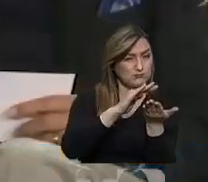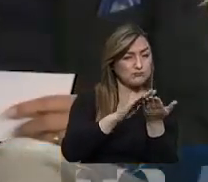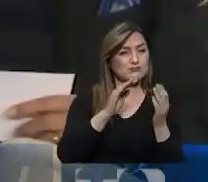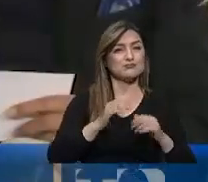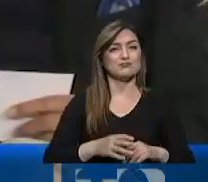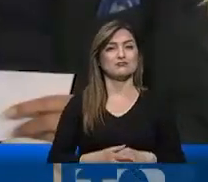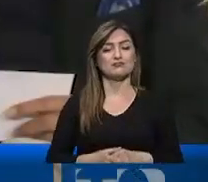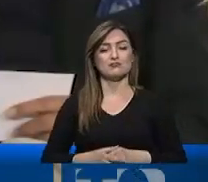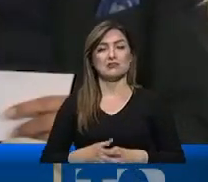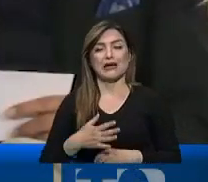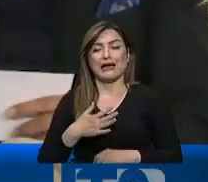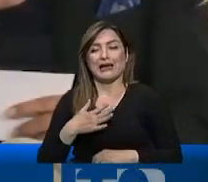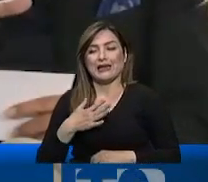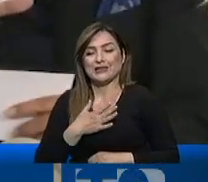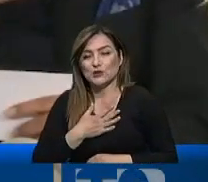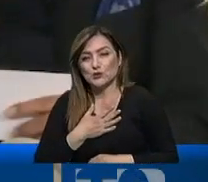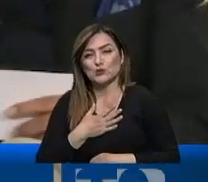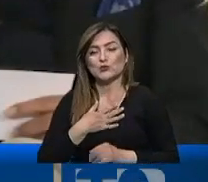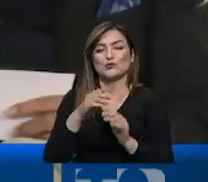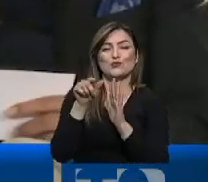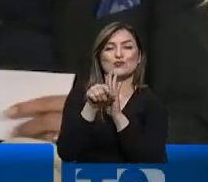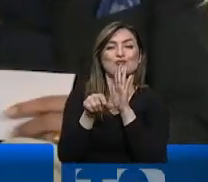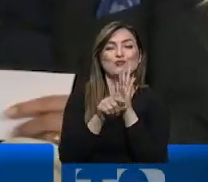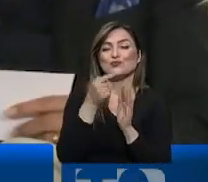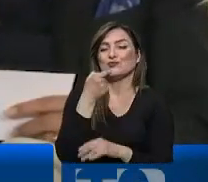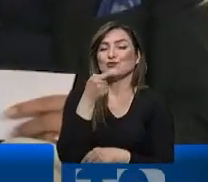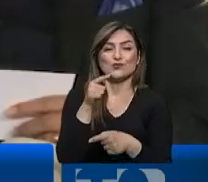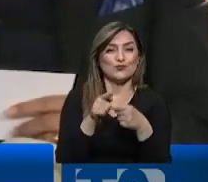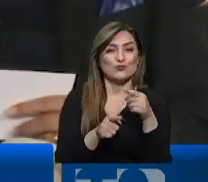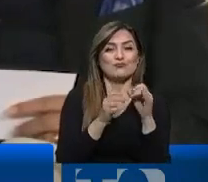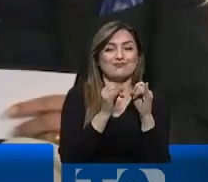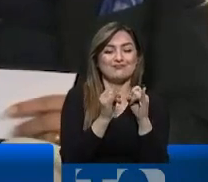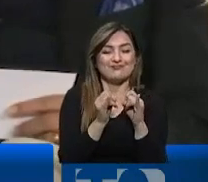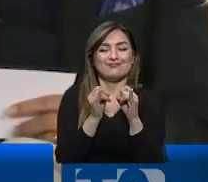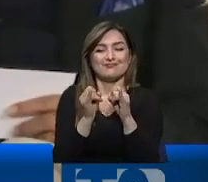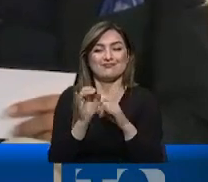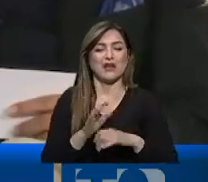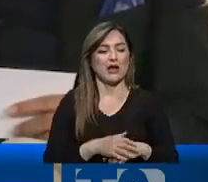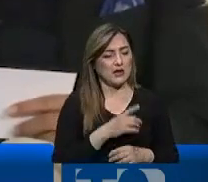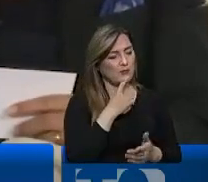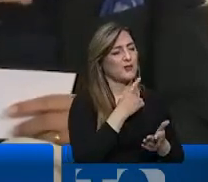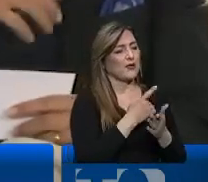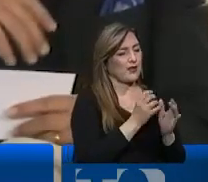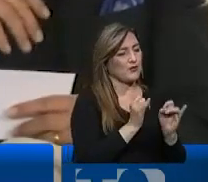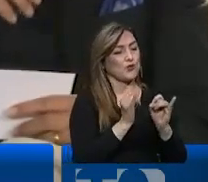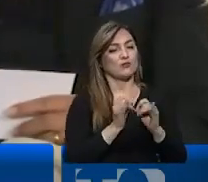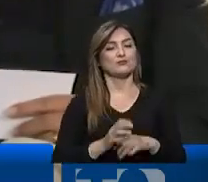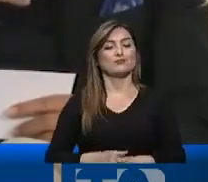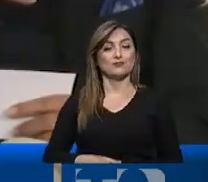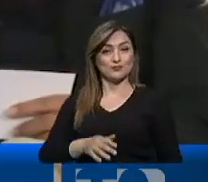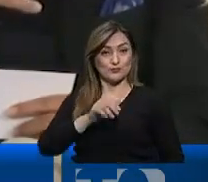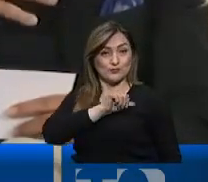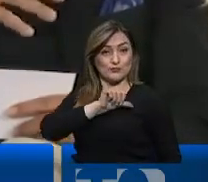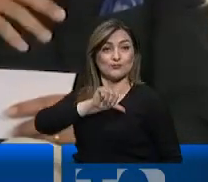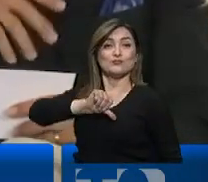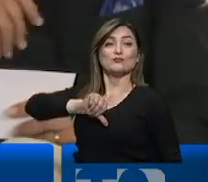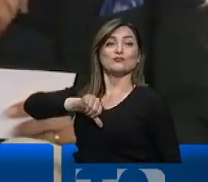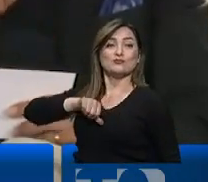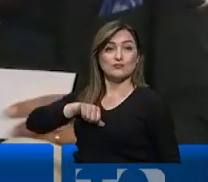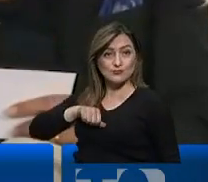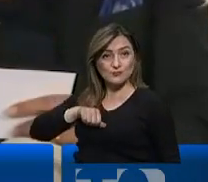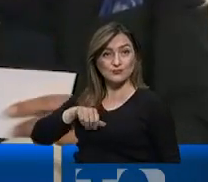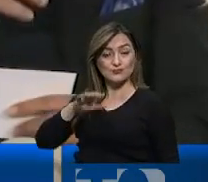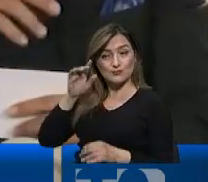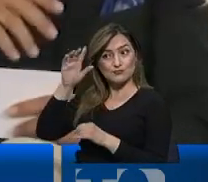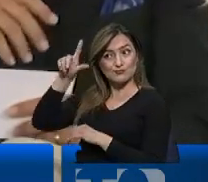no puedo pronunciarme en cuanto a los detalles porque hay que ver cada caso. supuesto, son cada caso. Pero la actitud del gobierno y la